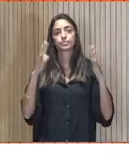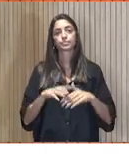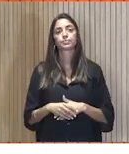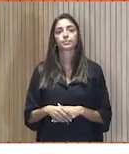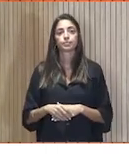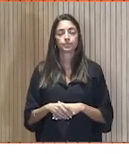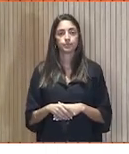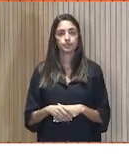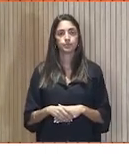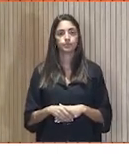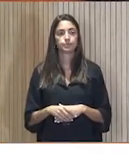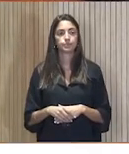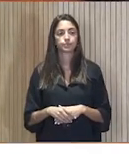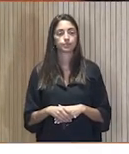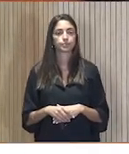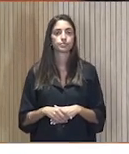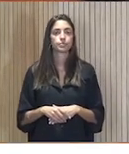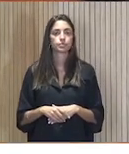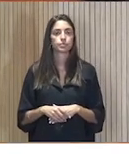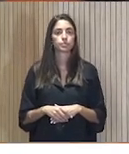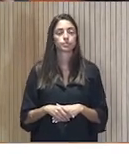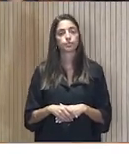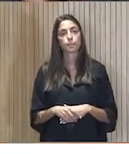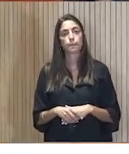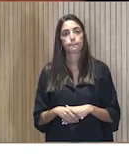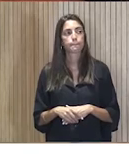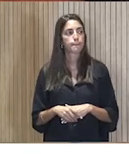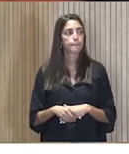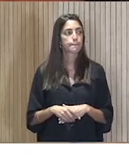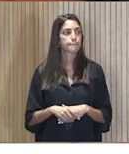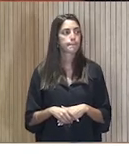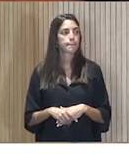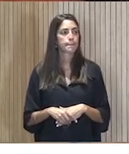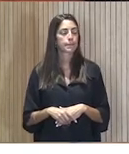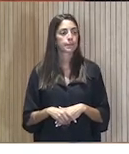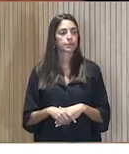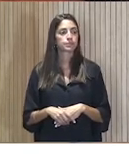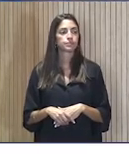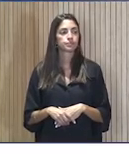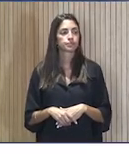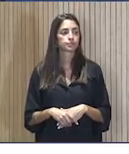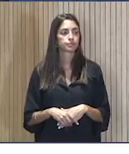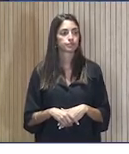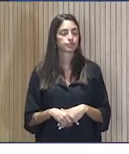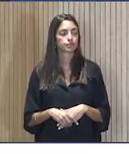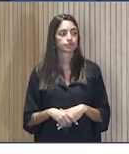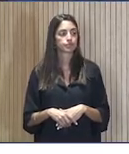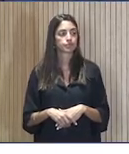Empleo en Economía